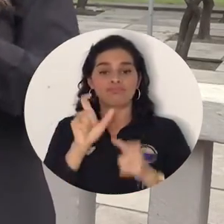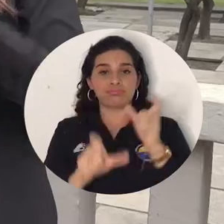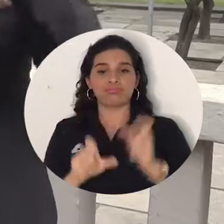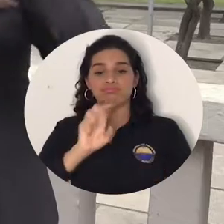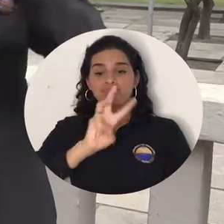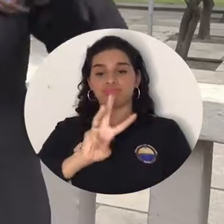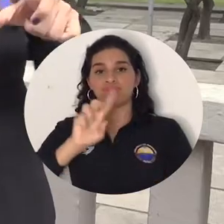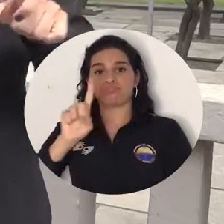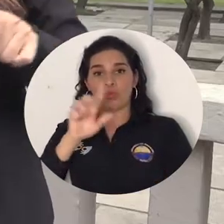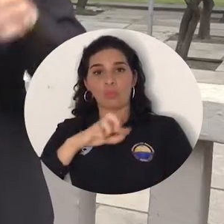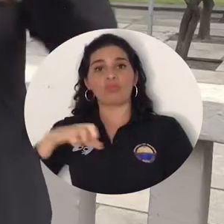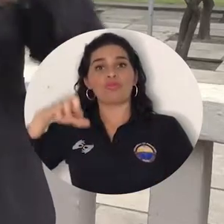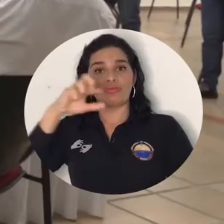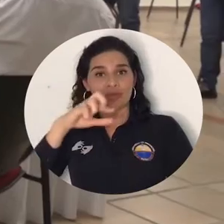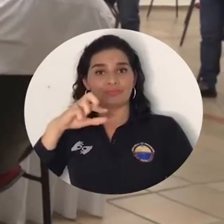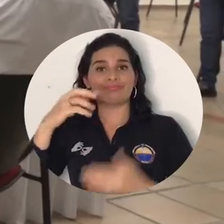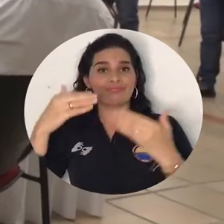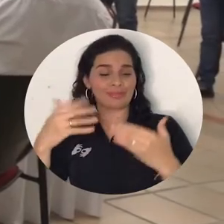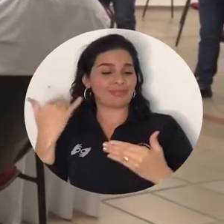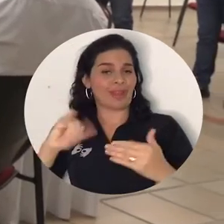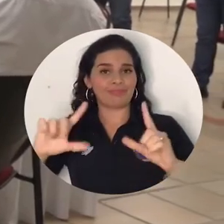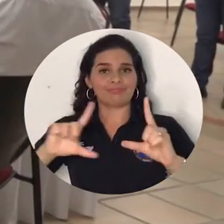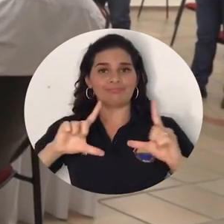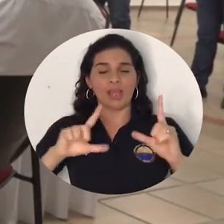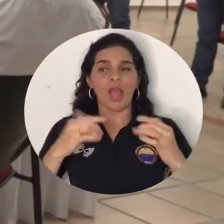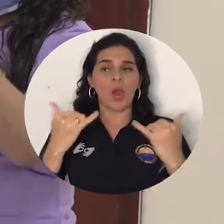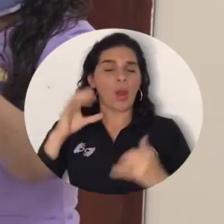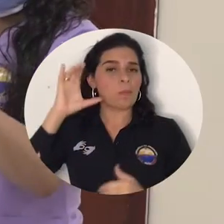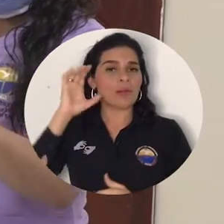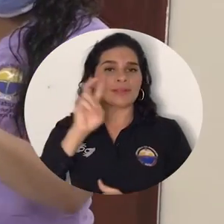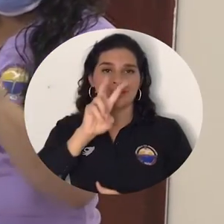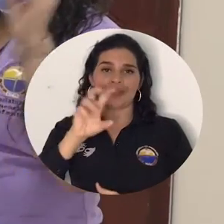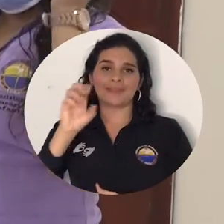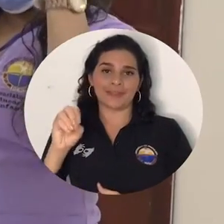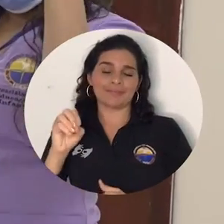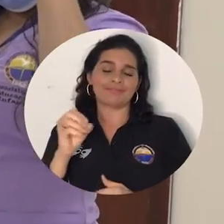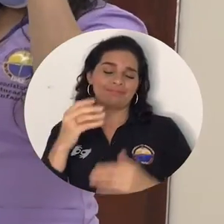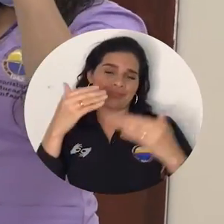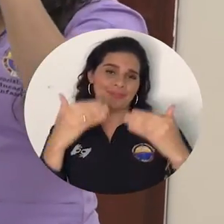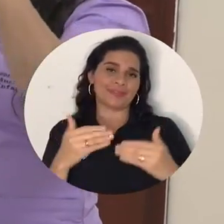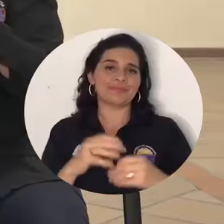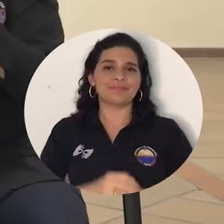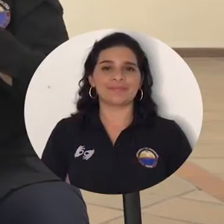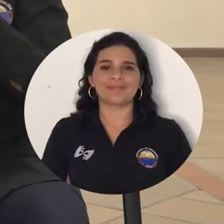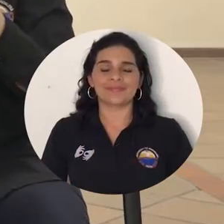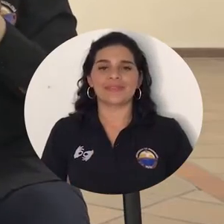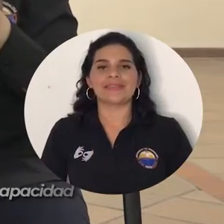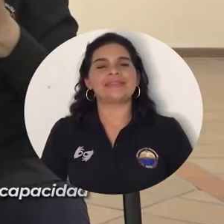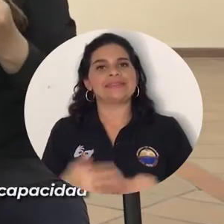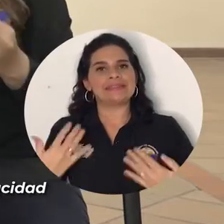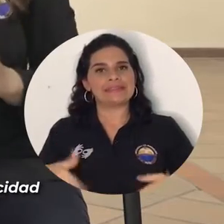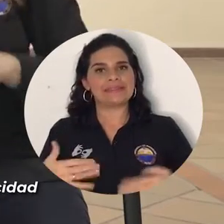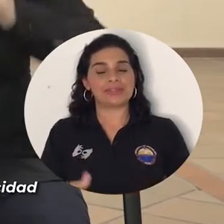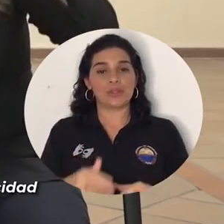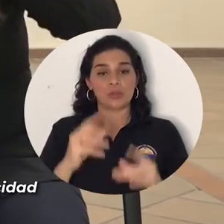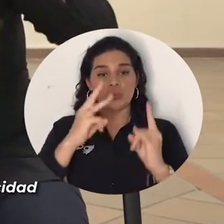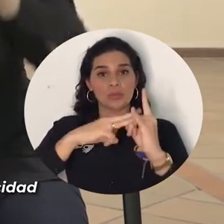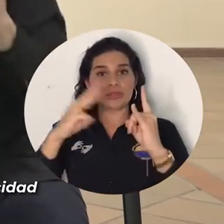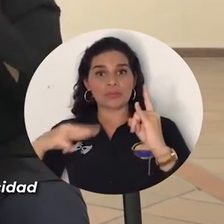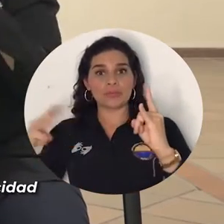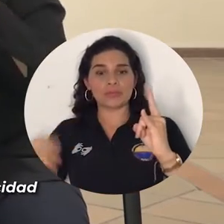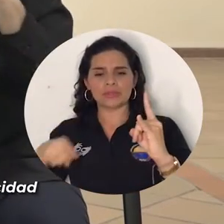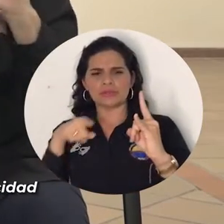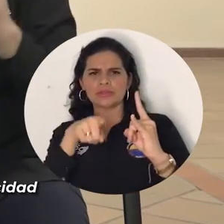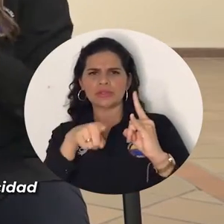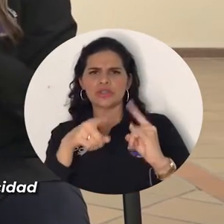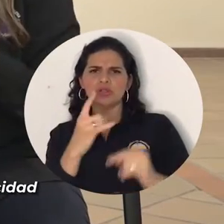profesionales que han salido gracias a esa política y cerca de 70 estudiantes en formación. La Universidad del Magdalena no es una universidad que hasta ahora ha comenzado